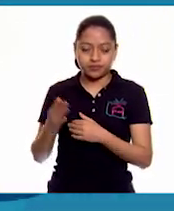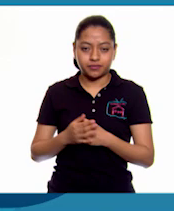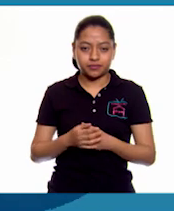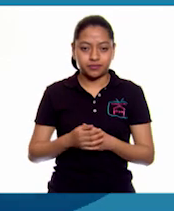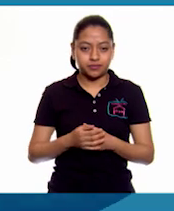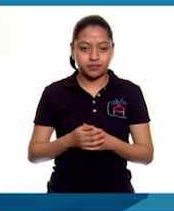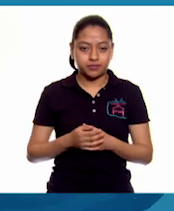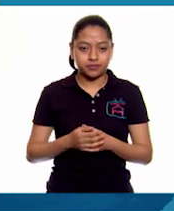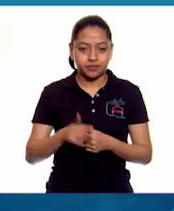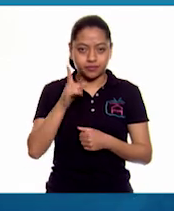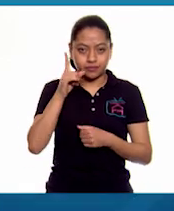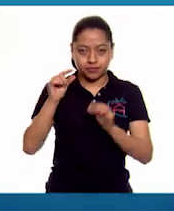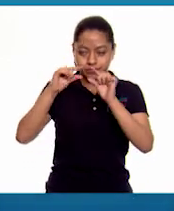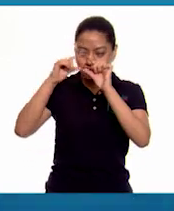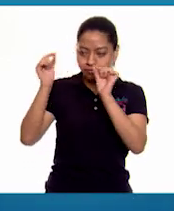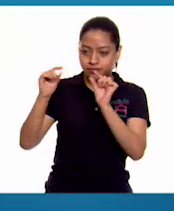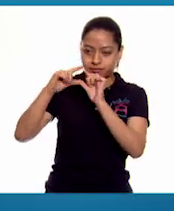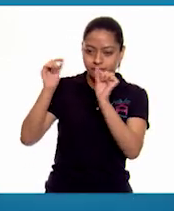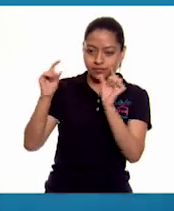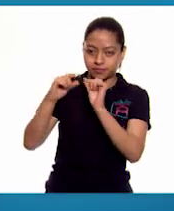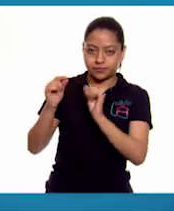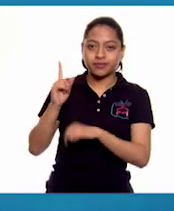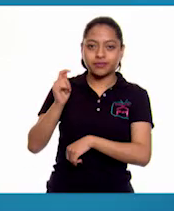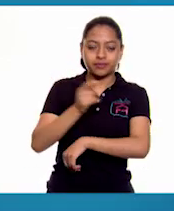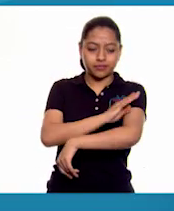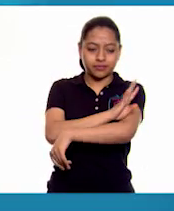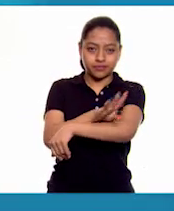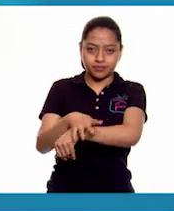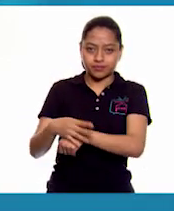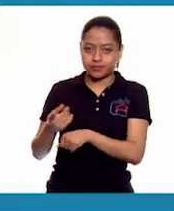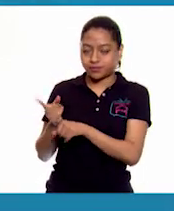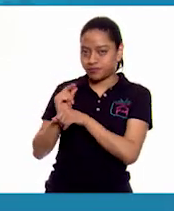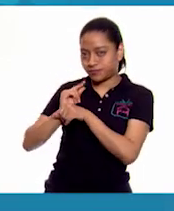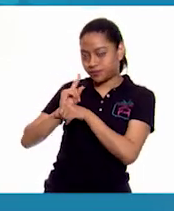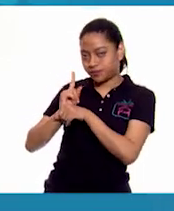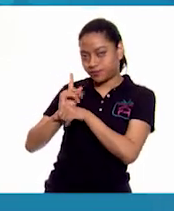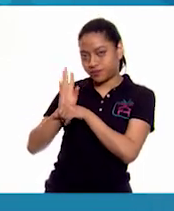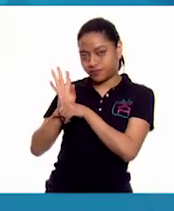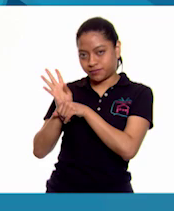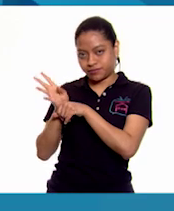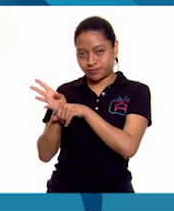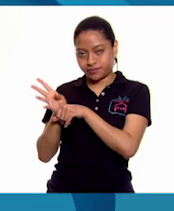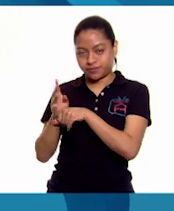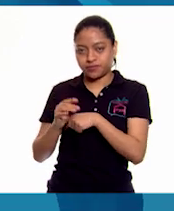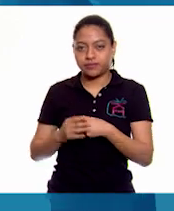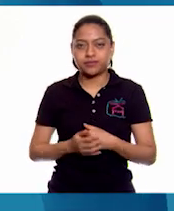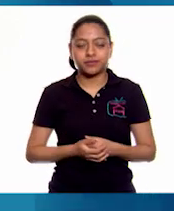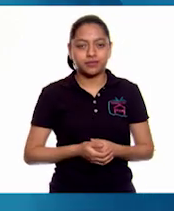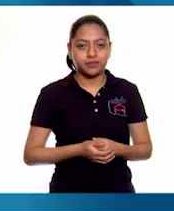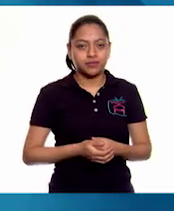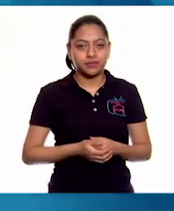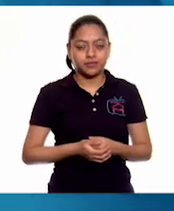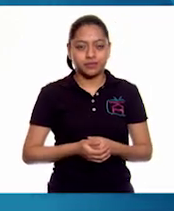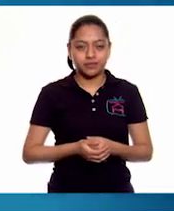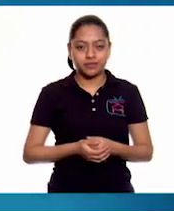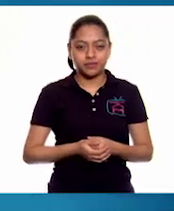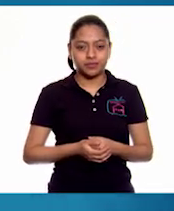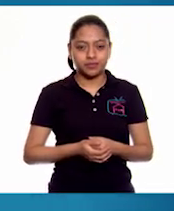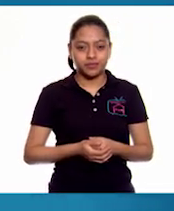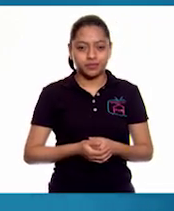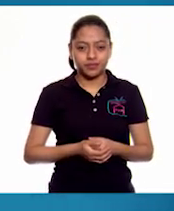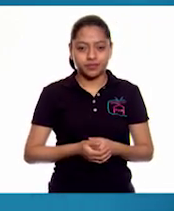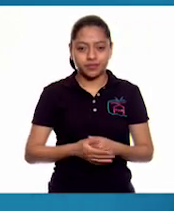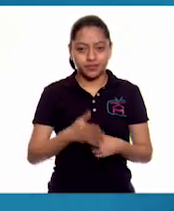y se las colocamos aquí, porque es el plumaje de su colorida cola. Ahí está,